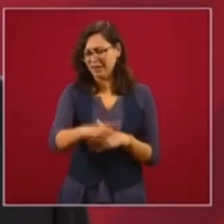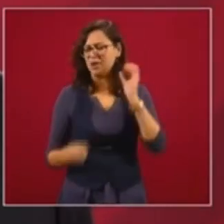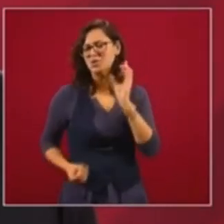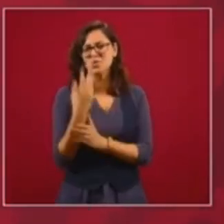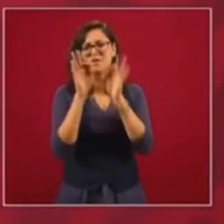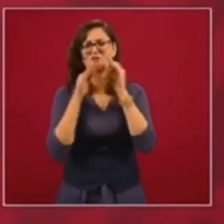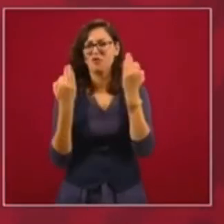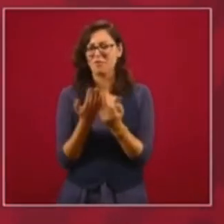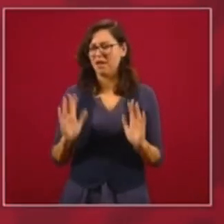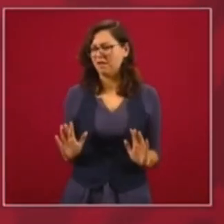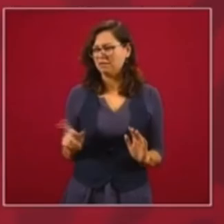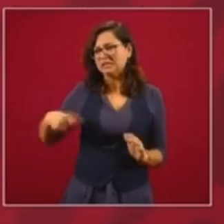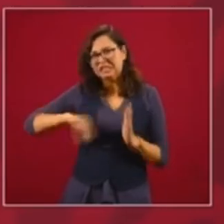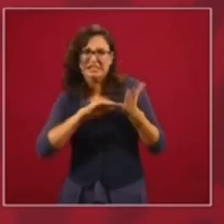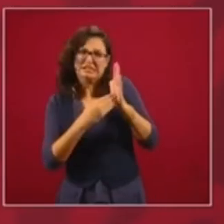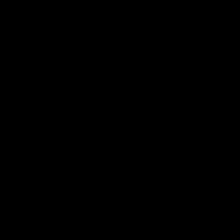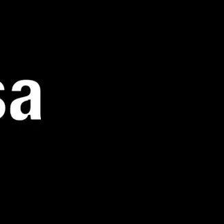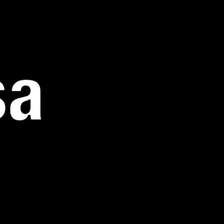Es las manobras.